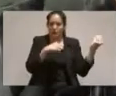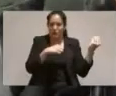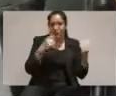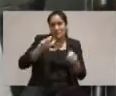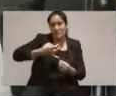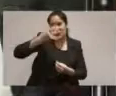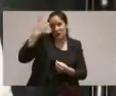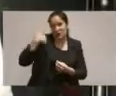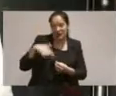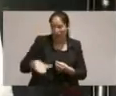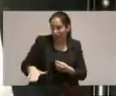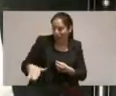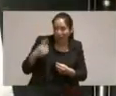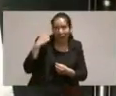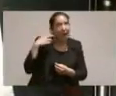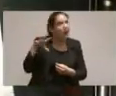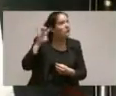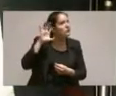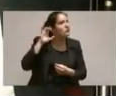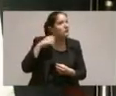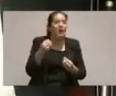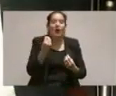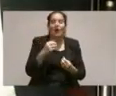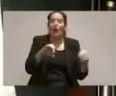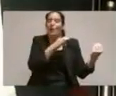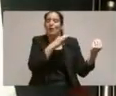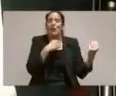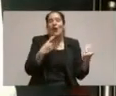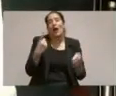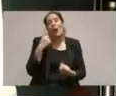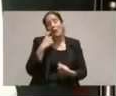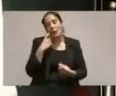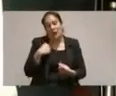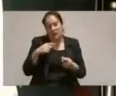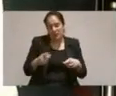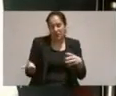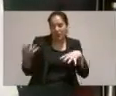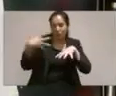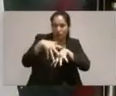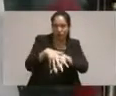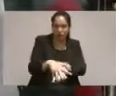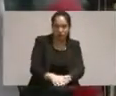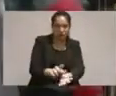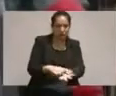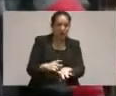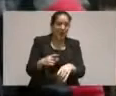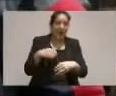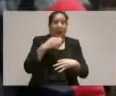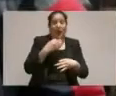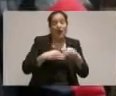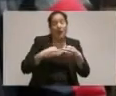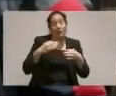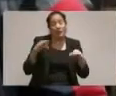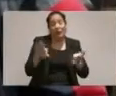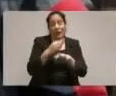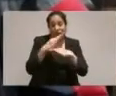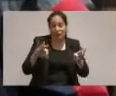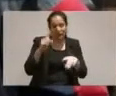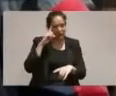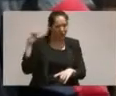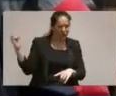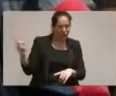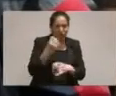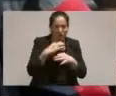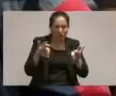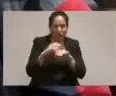escuchaba los ensayos que se hacían en su casa, integró como solista la United States International Orchestra, la